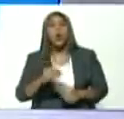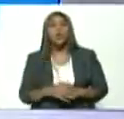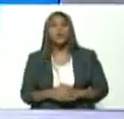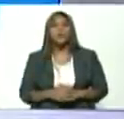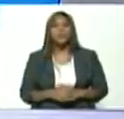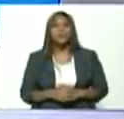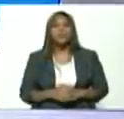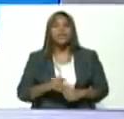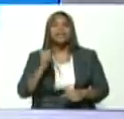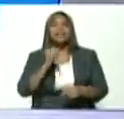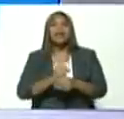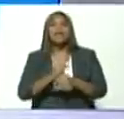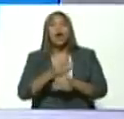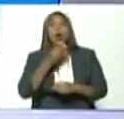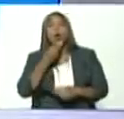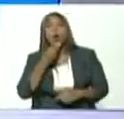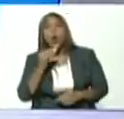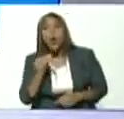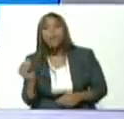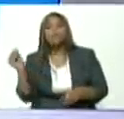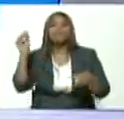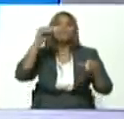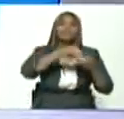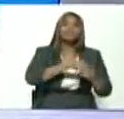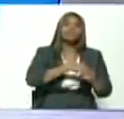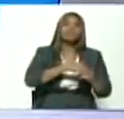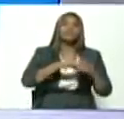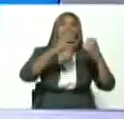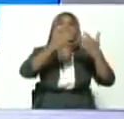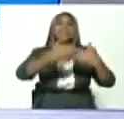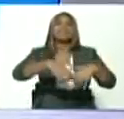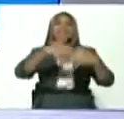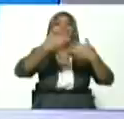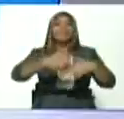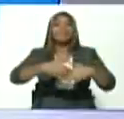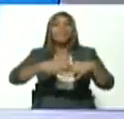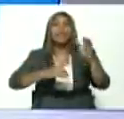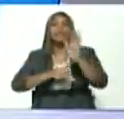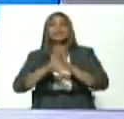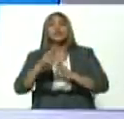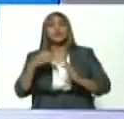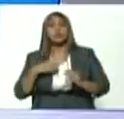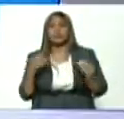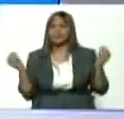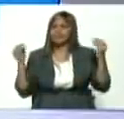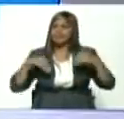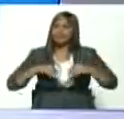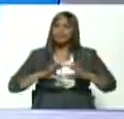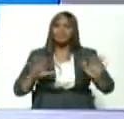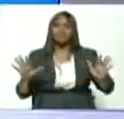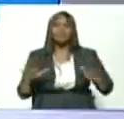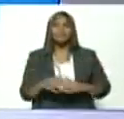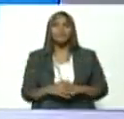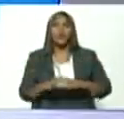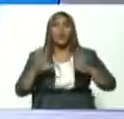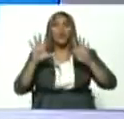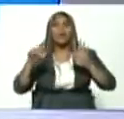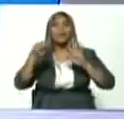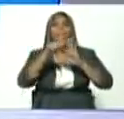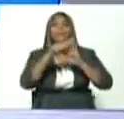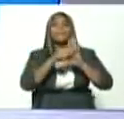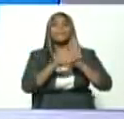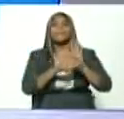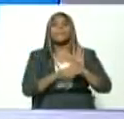obrera joven que se incorpora a la producción al desarrollo estoy totalmente de acuerdo nueve puntos